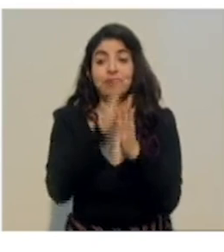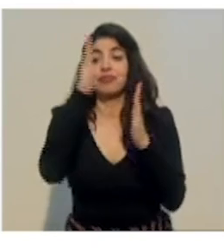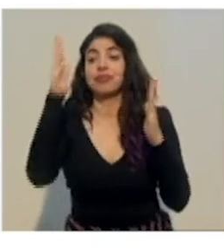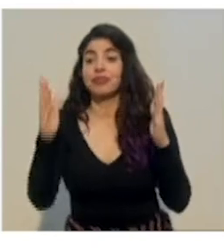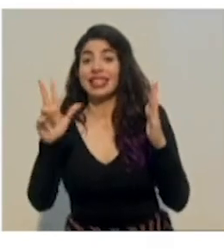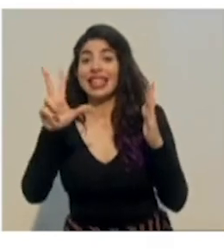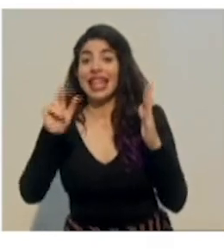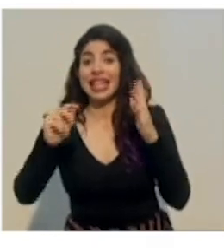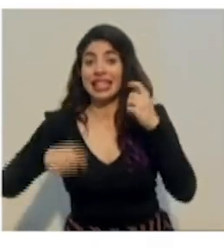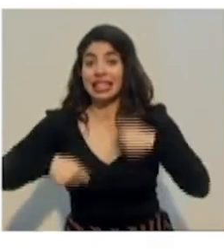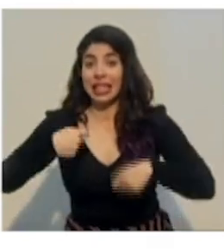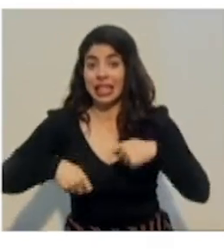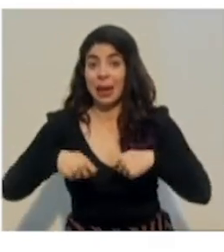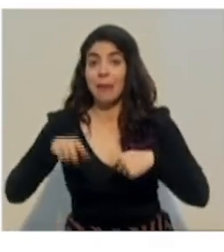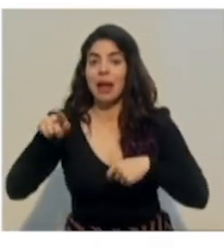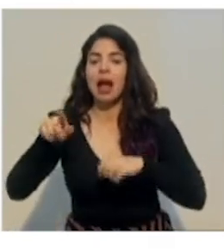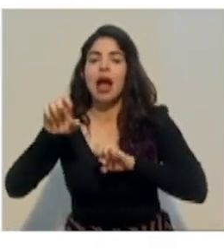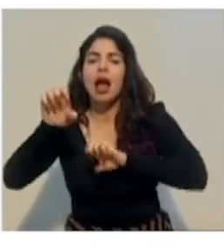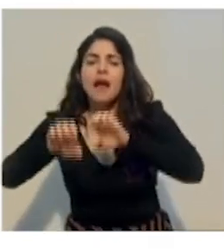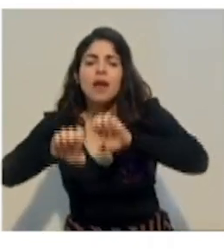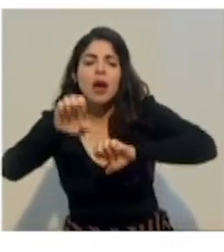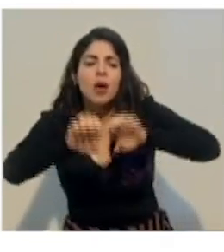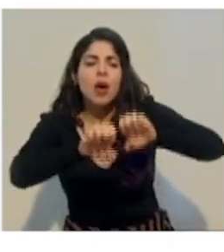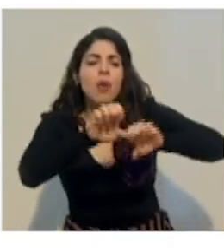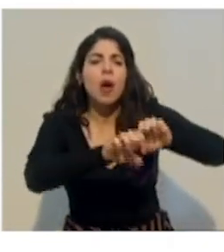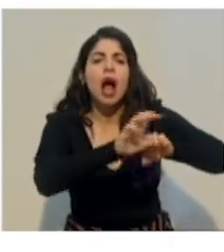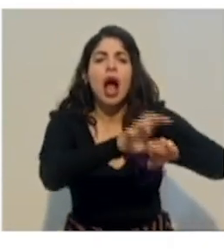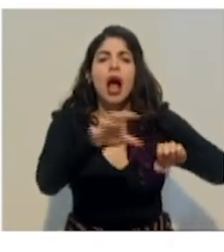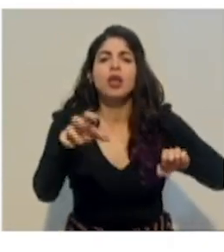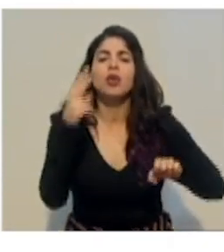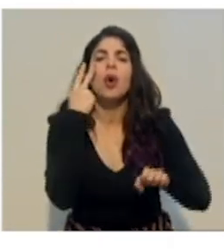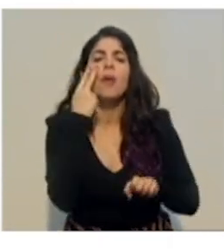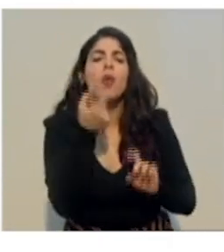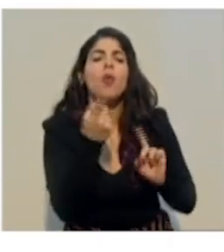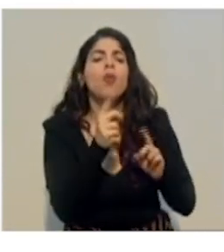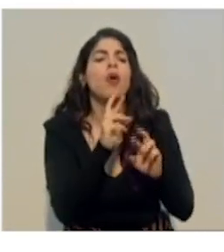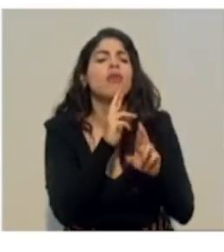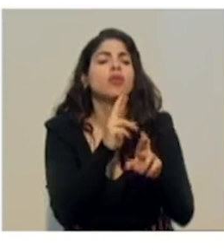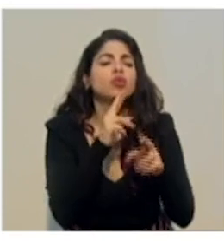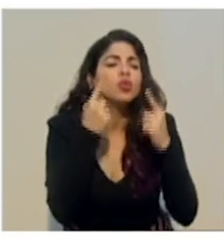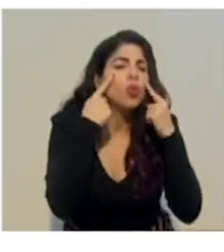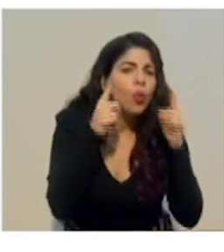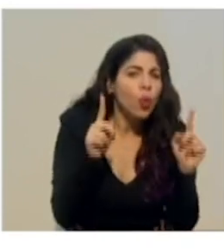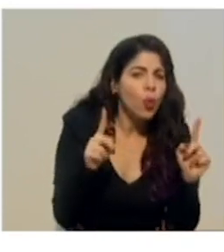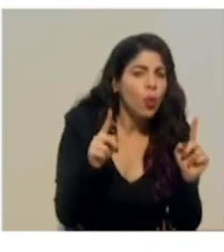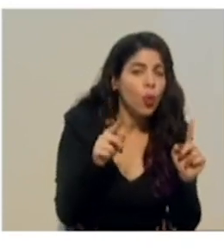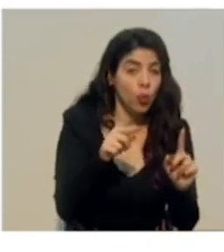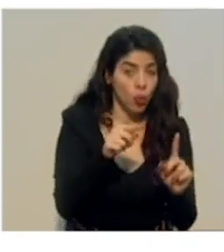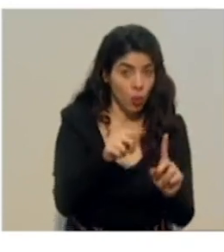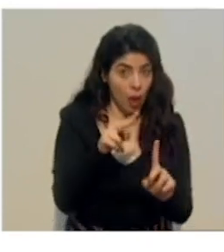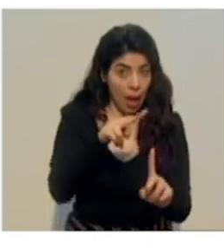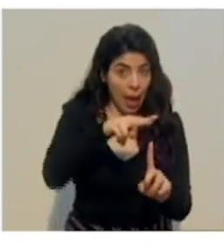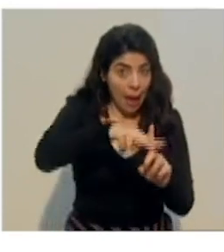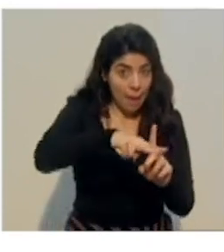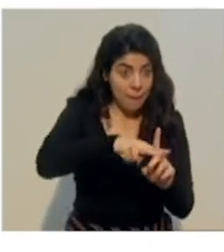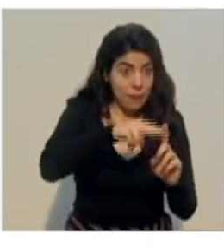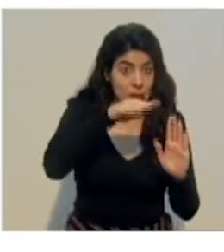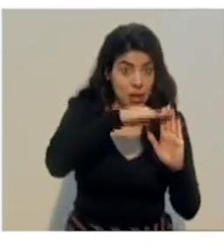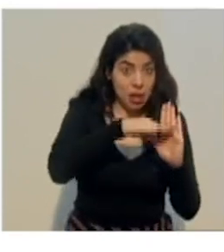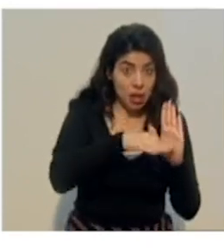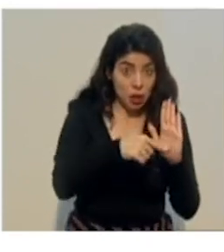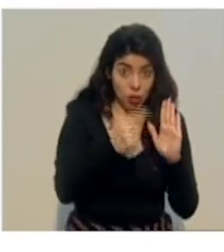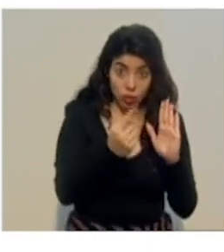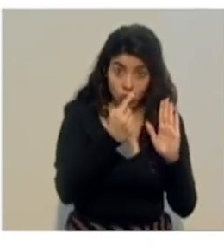de los cantones por los resultados obtenidos, no sólo en la aplicación de las medidas establecidas por parte del